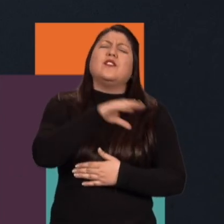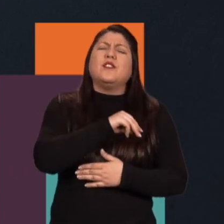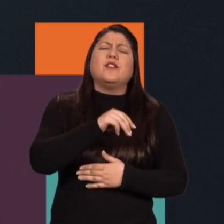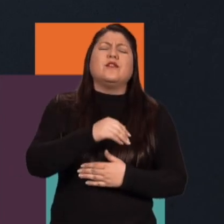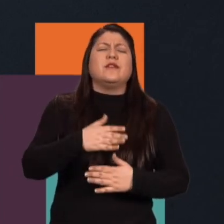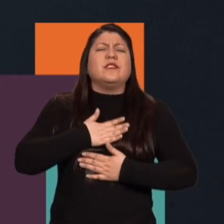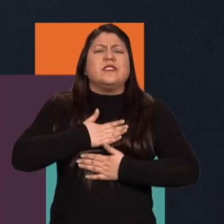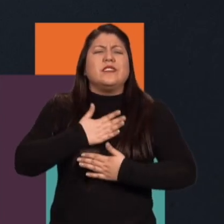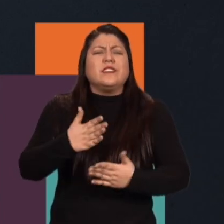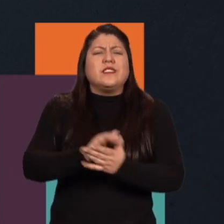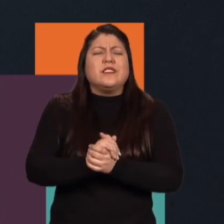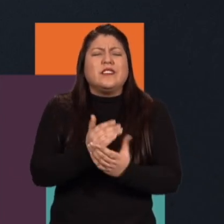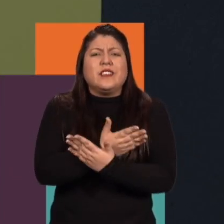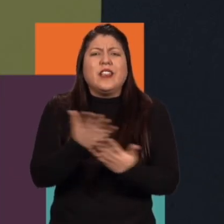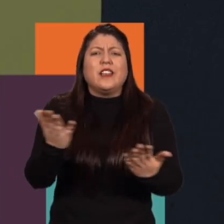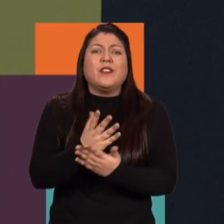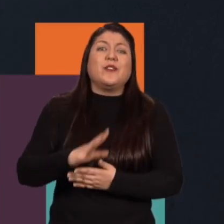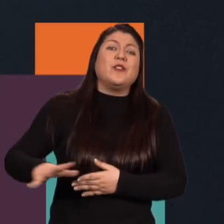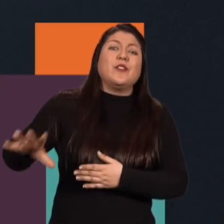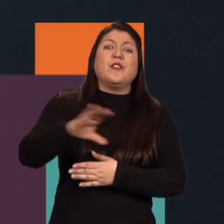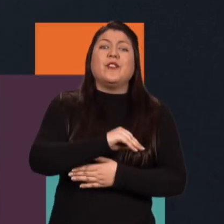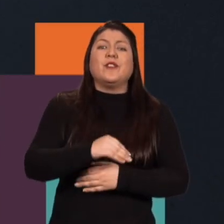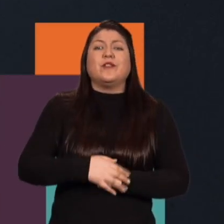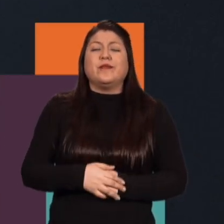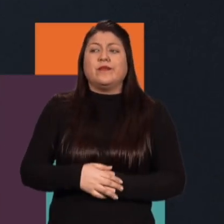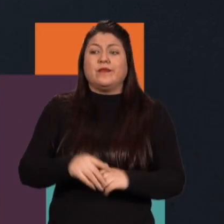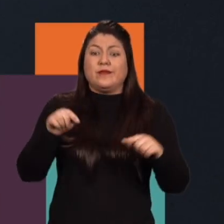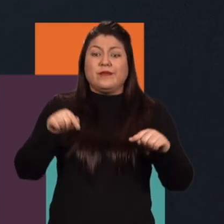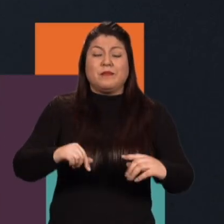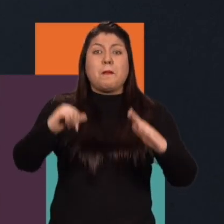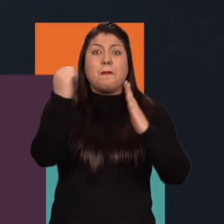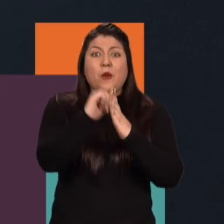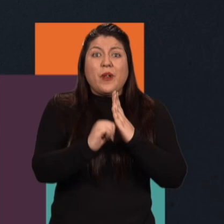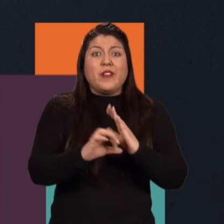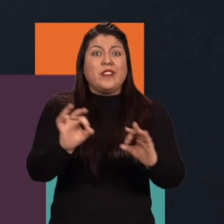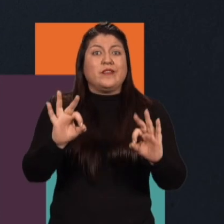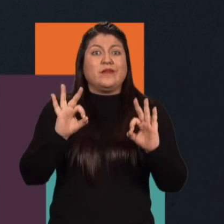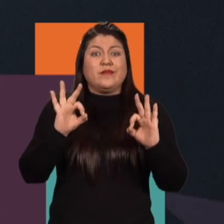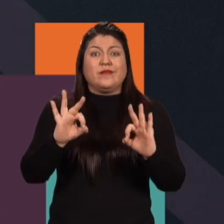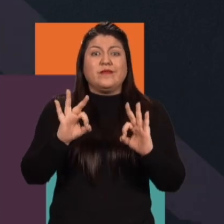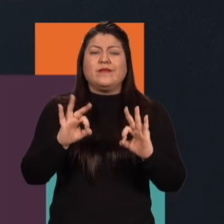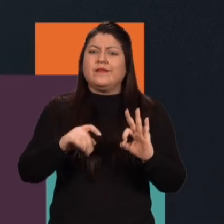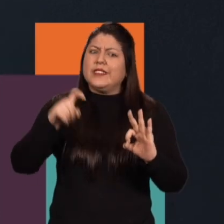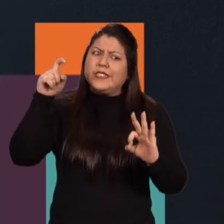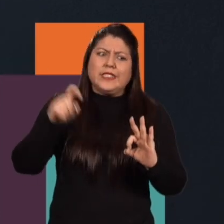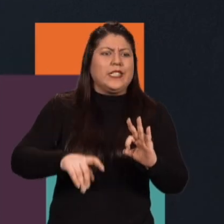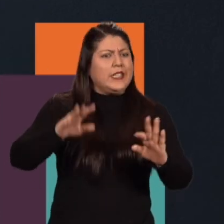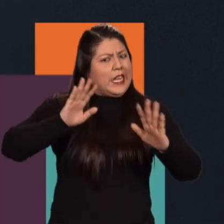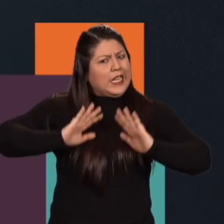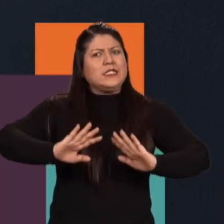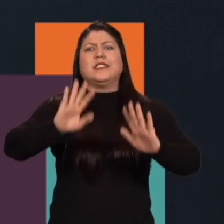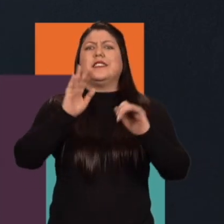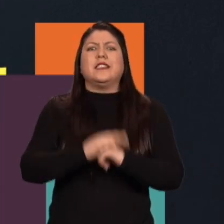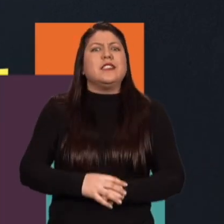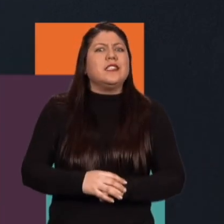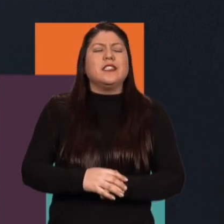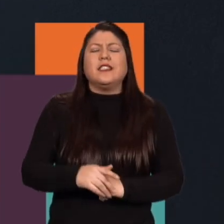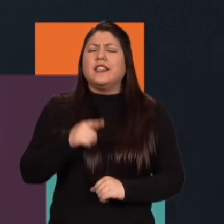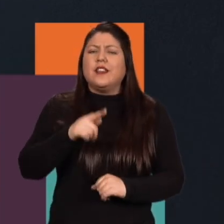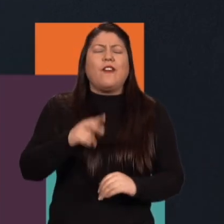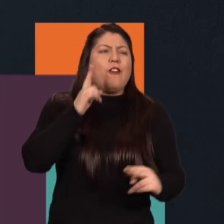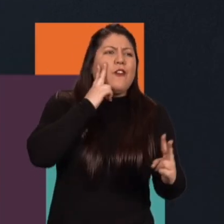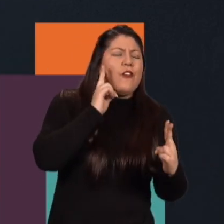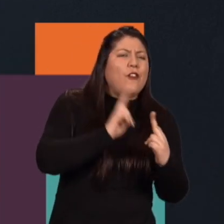nosotros pues Karen muchísimas gracias Andrés un placer saludarte y verte por acá de nuevo excelente programa